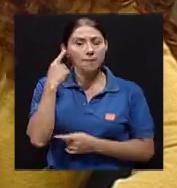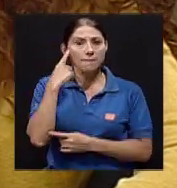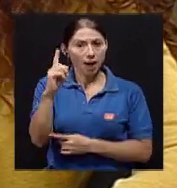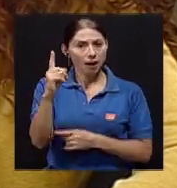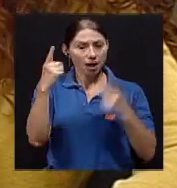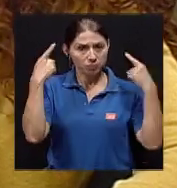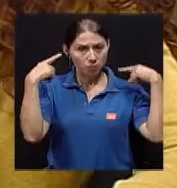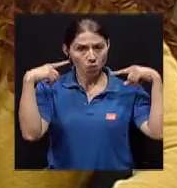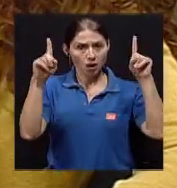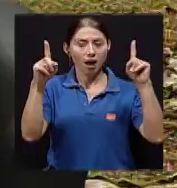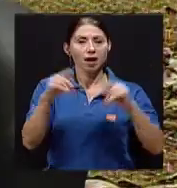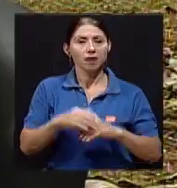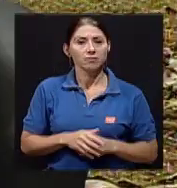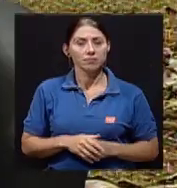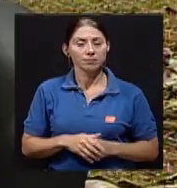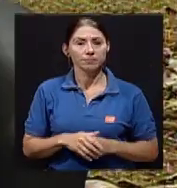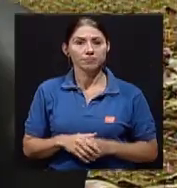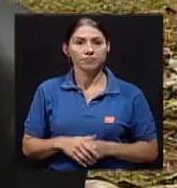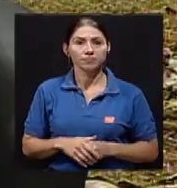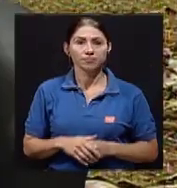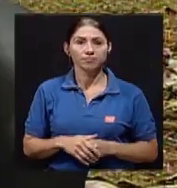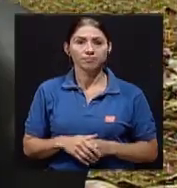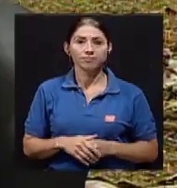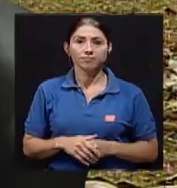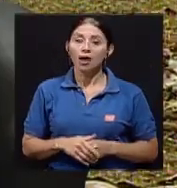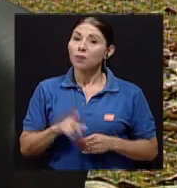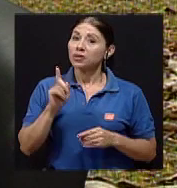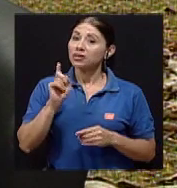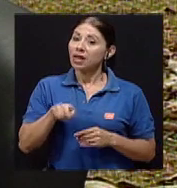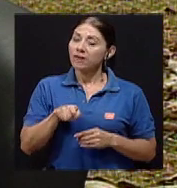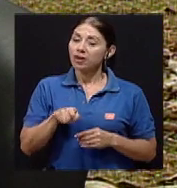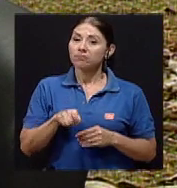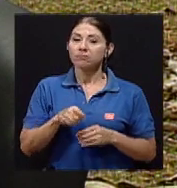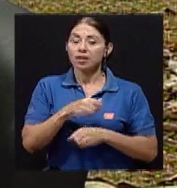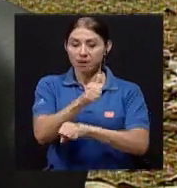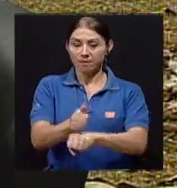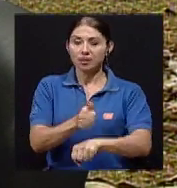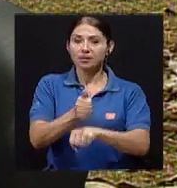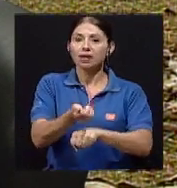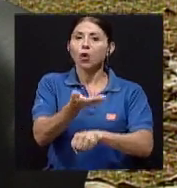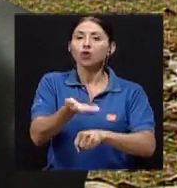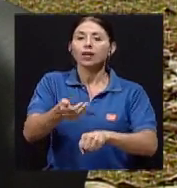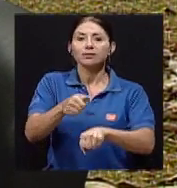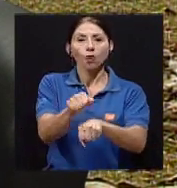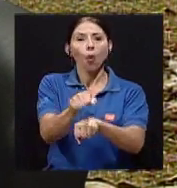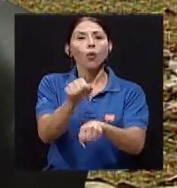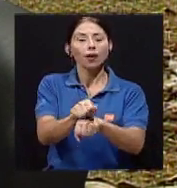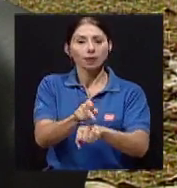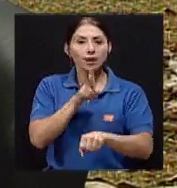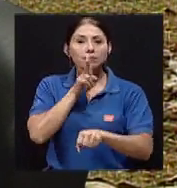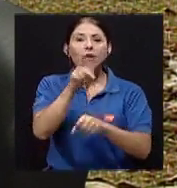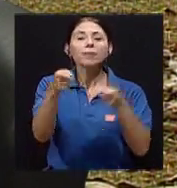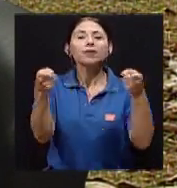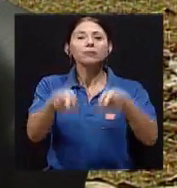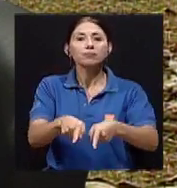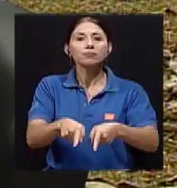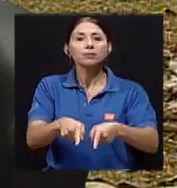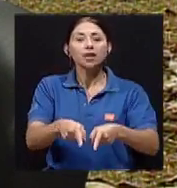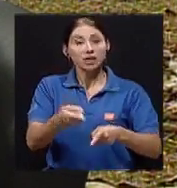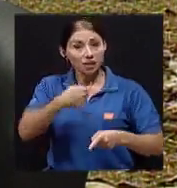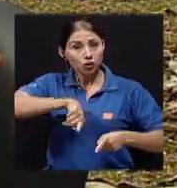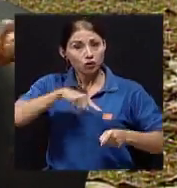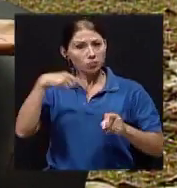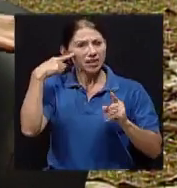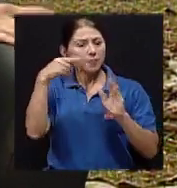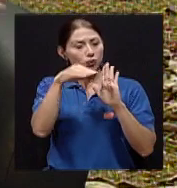lograr esa meta? Caminar en pasos concretos, como les decía, ahora si tenemos esa lista, entonces decir, bueno, el primer